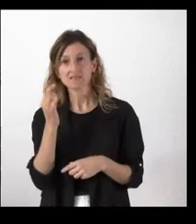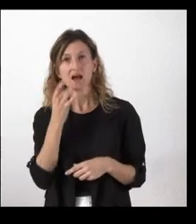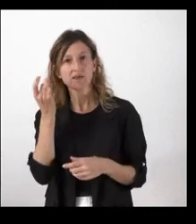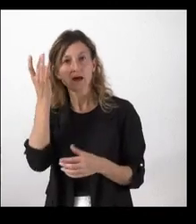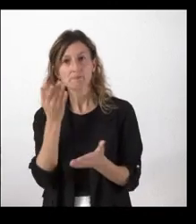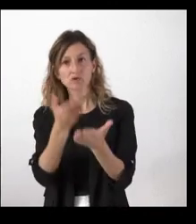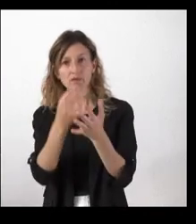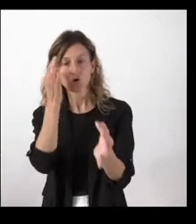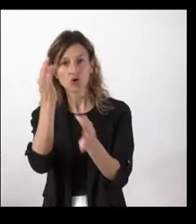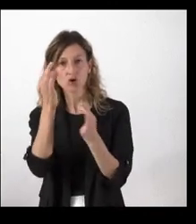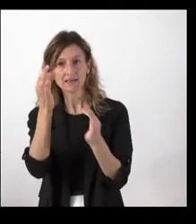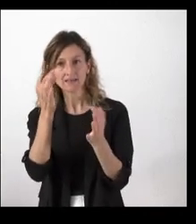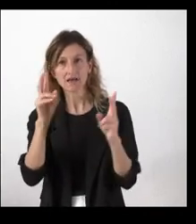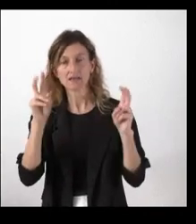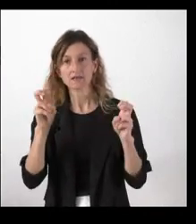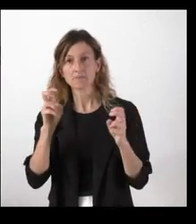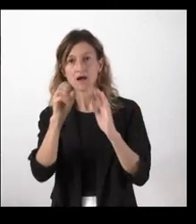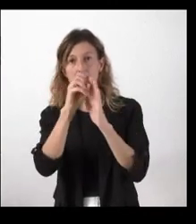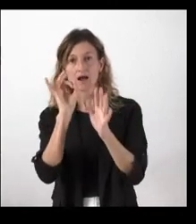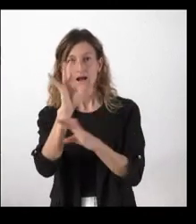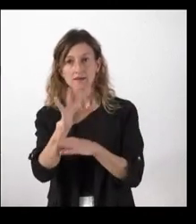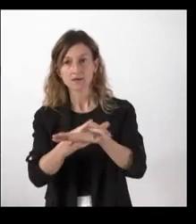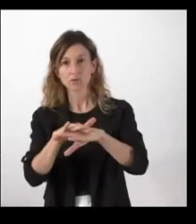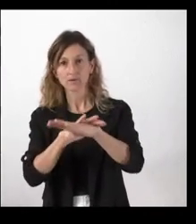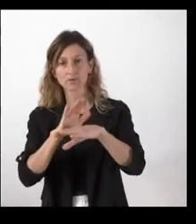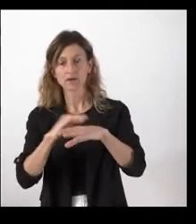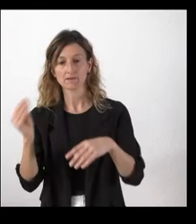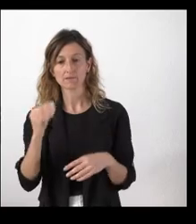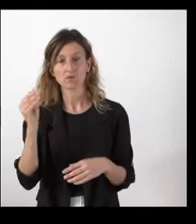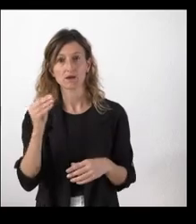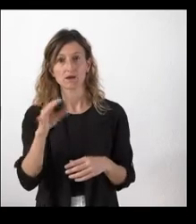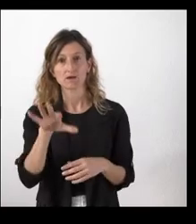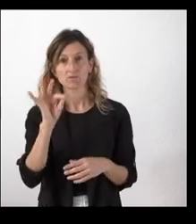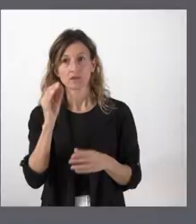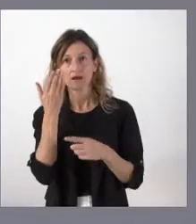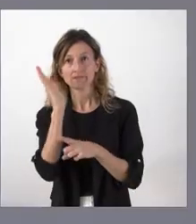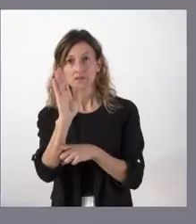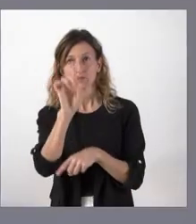concreta? Más allá de la carta que mandaron al Gobierno para mejorar las posibilidades de esa candidatura.